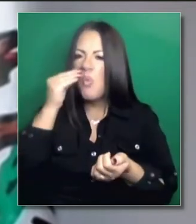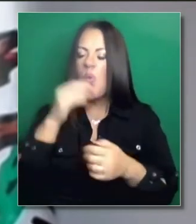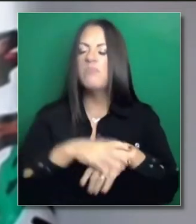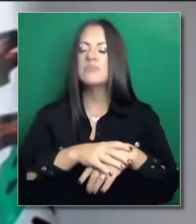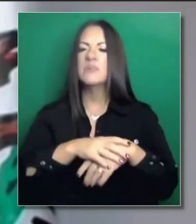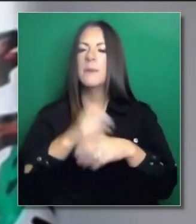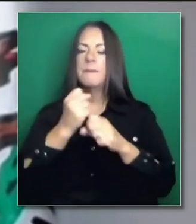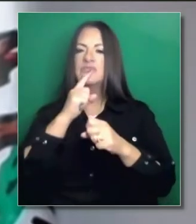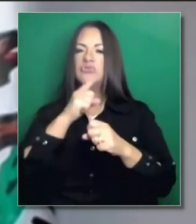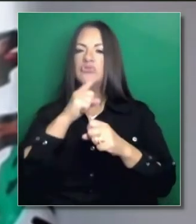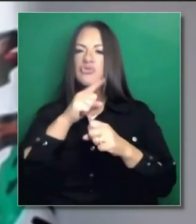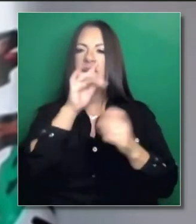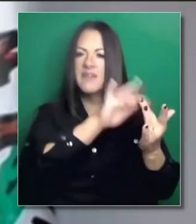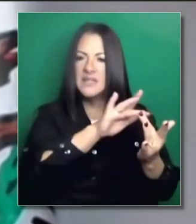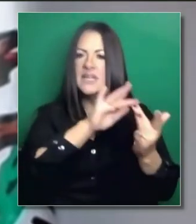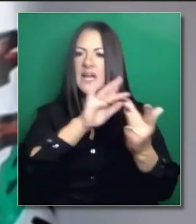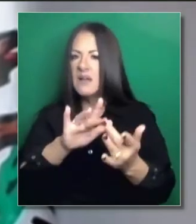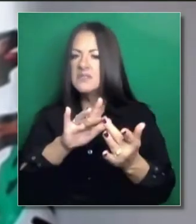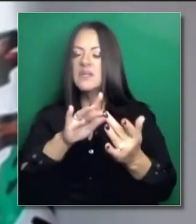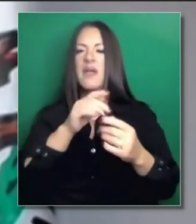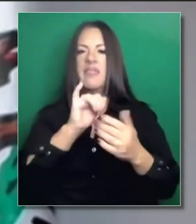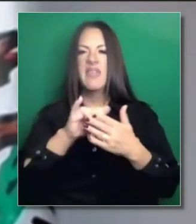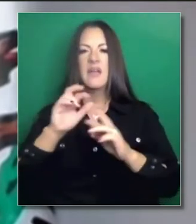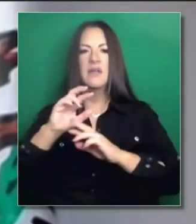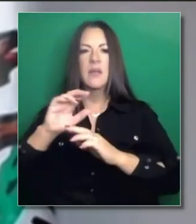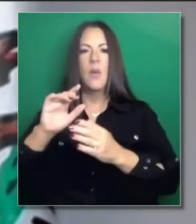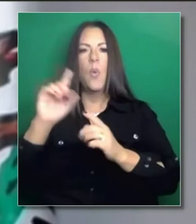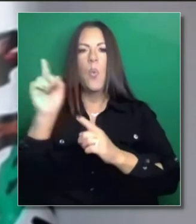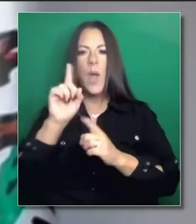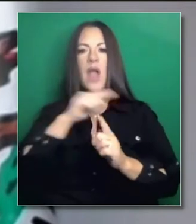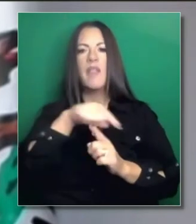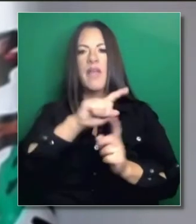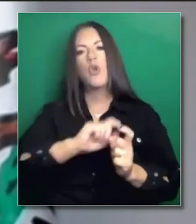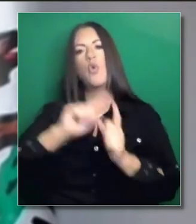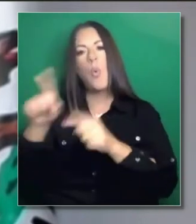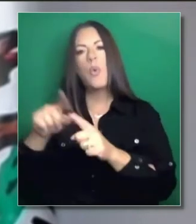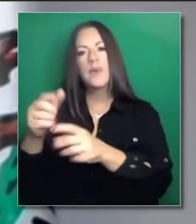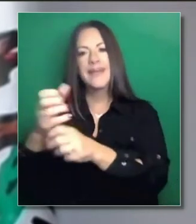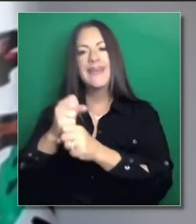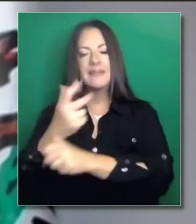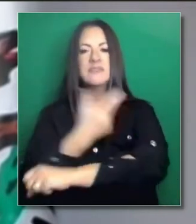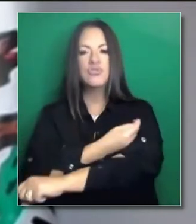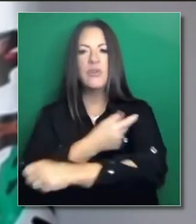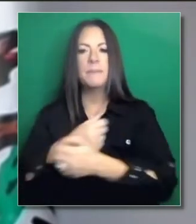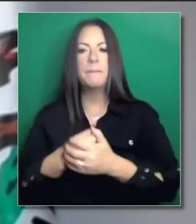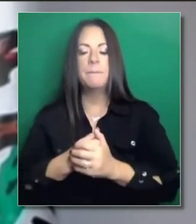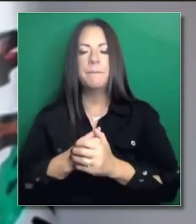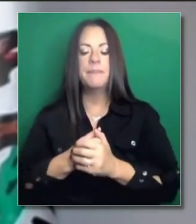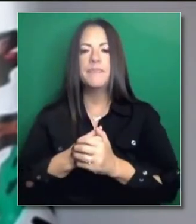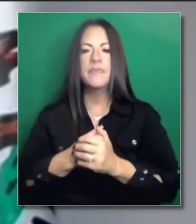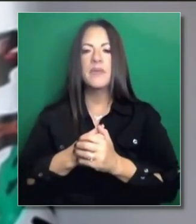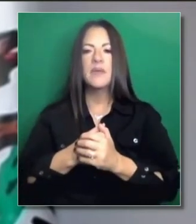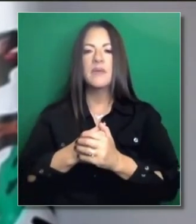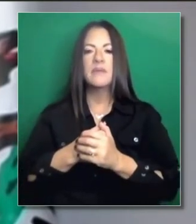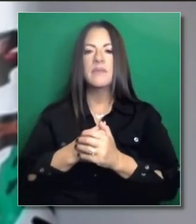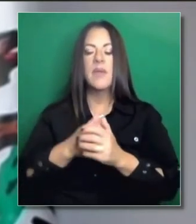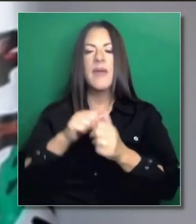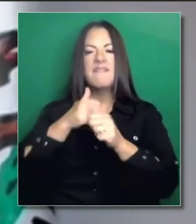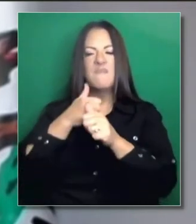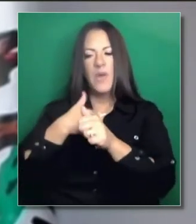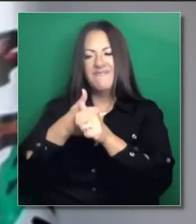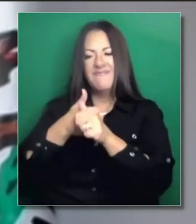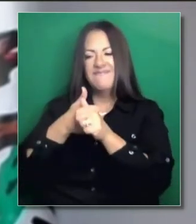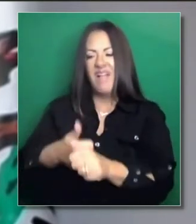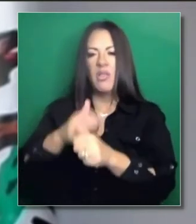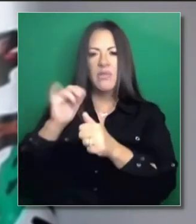las instalaciones y en las estructuras sanitarias. Lo que queremos es que los que suministran esas vacunas estén